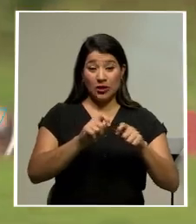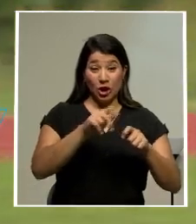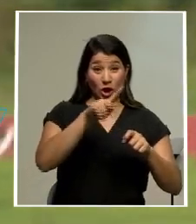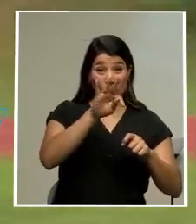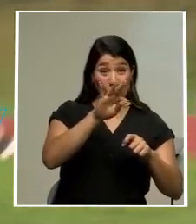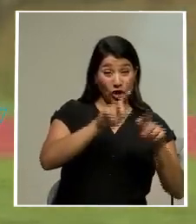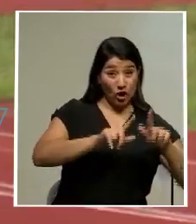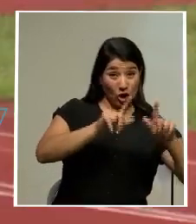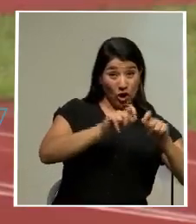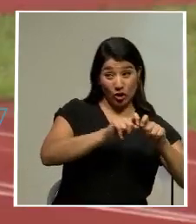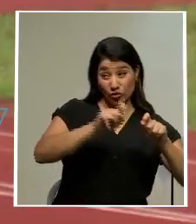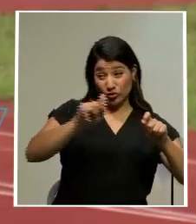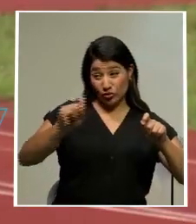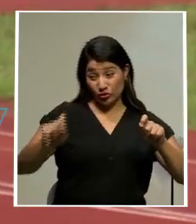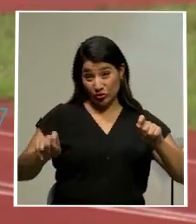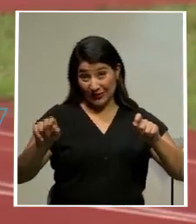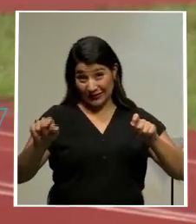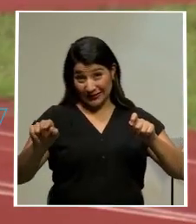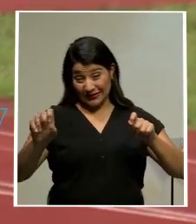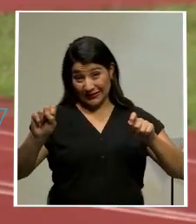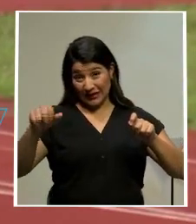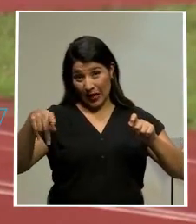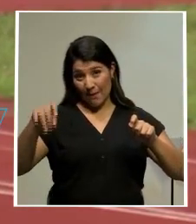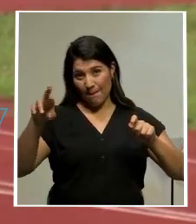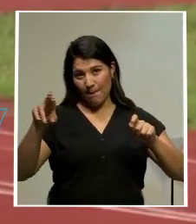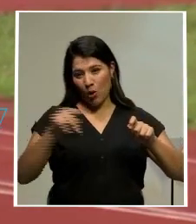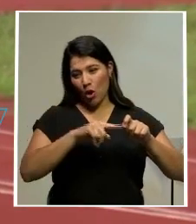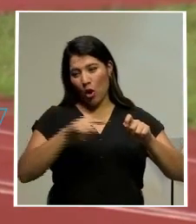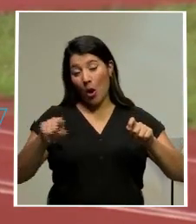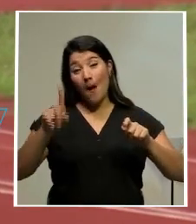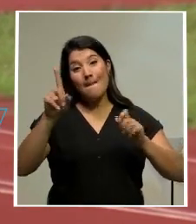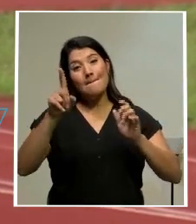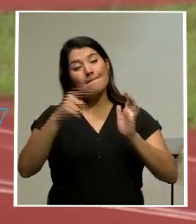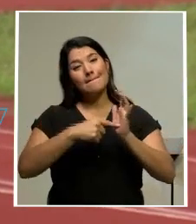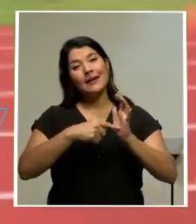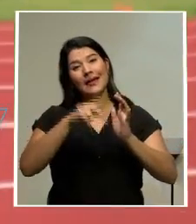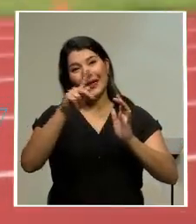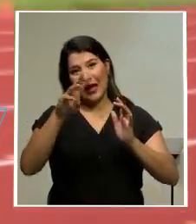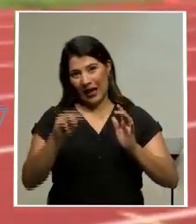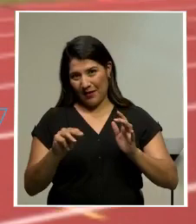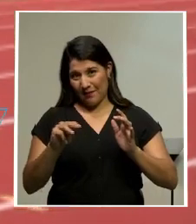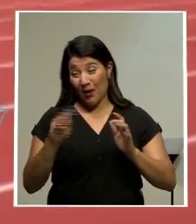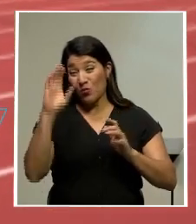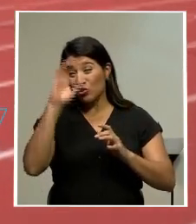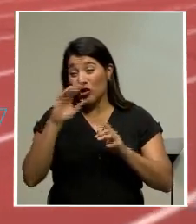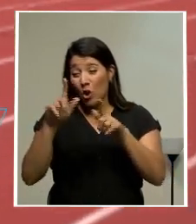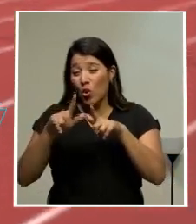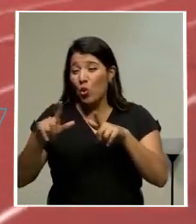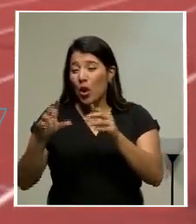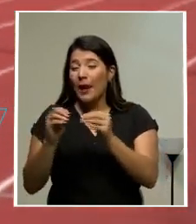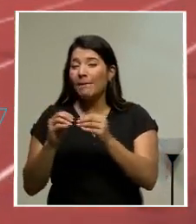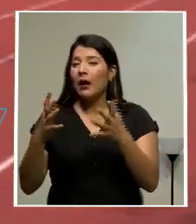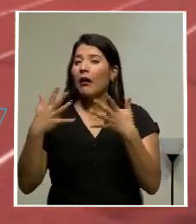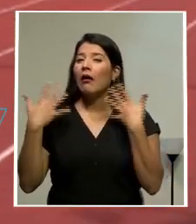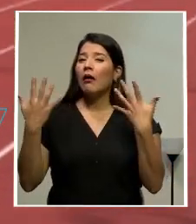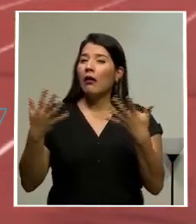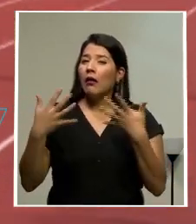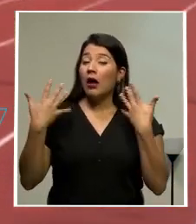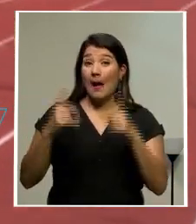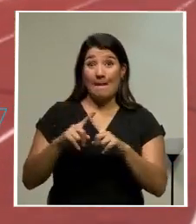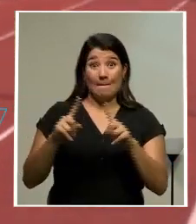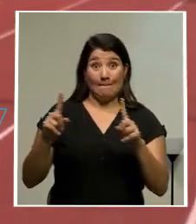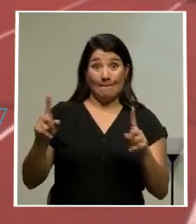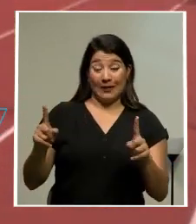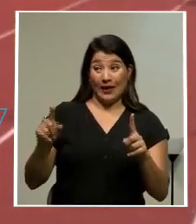organizadores pusieron esta sede en busca de un lugar más fresco para esta extenuante prueba. Sin embargo, en los últimos